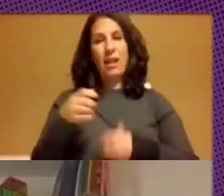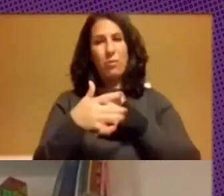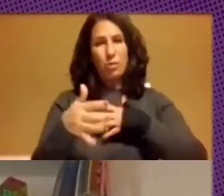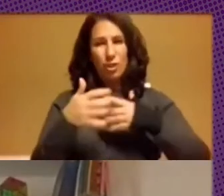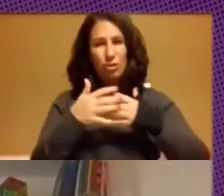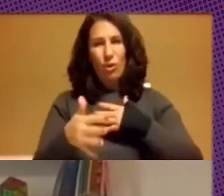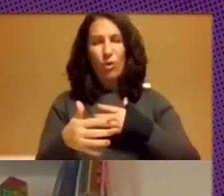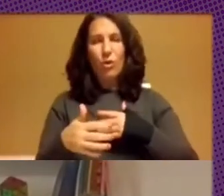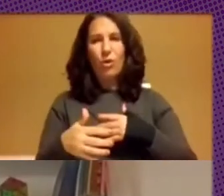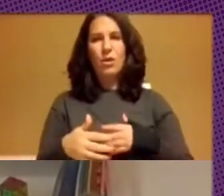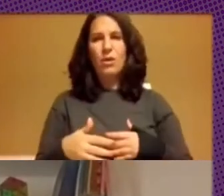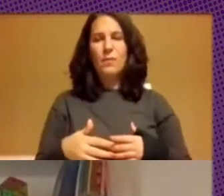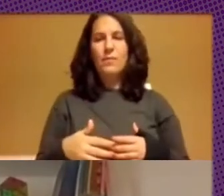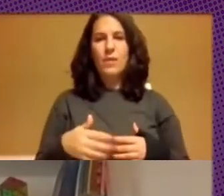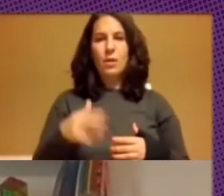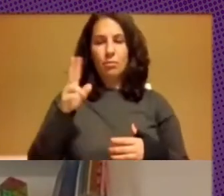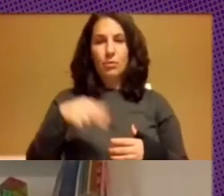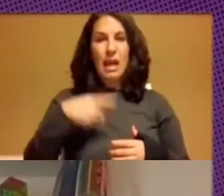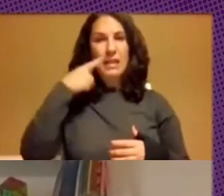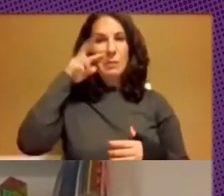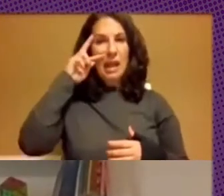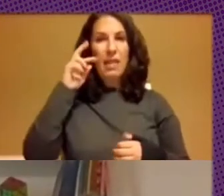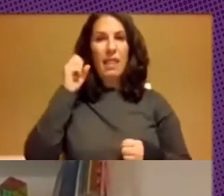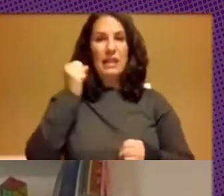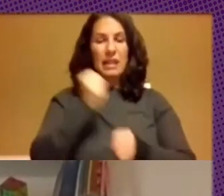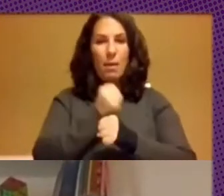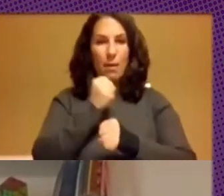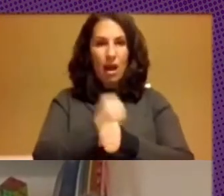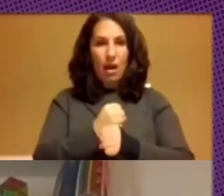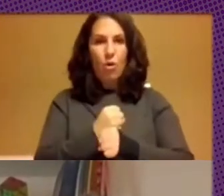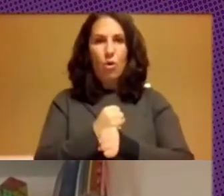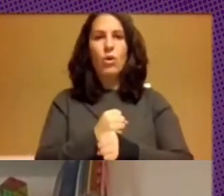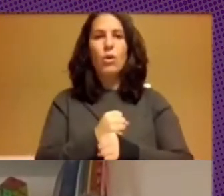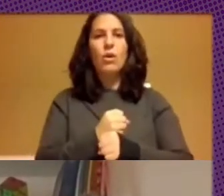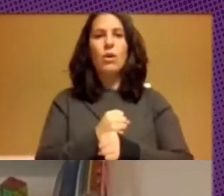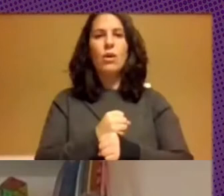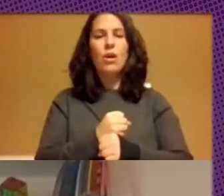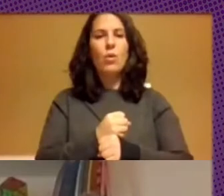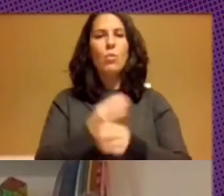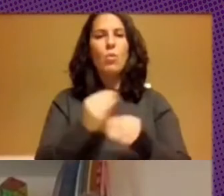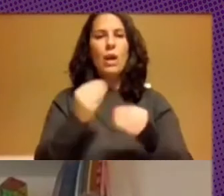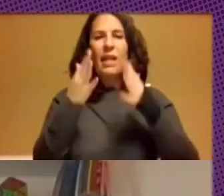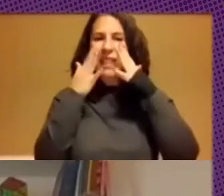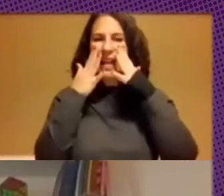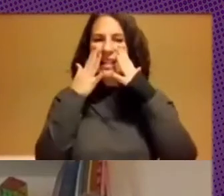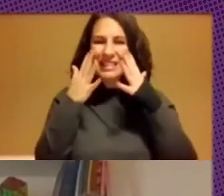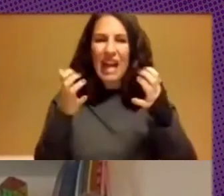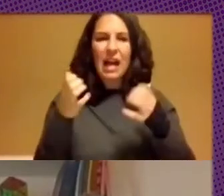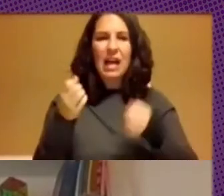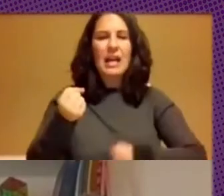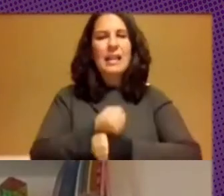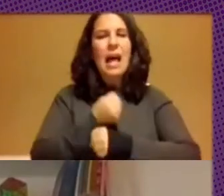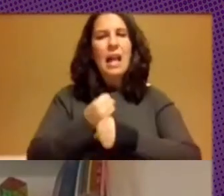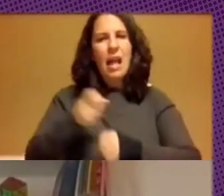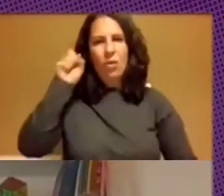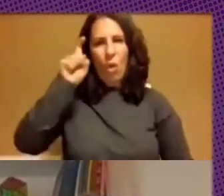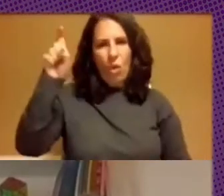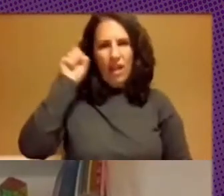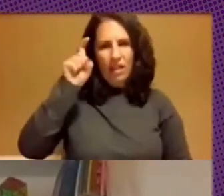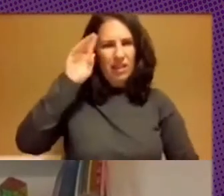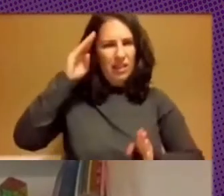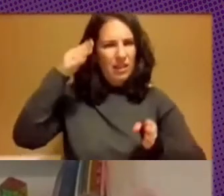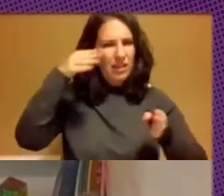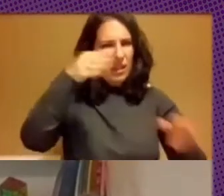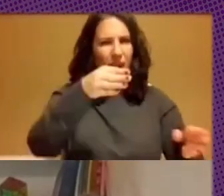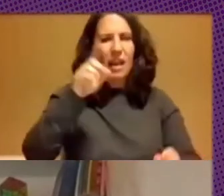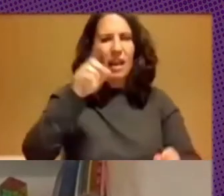son esta experiencia de trabajo con un fuerte énfasis en la tarea docente y en la comunidad